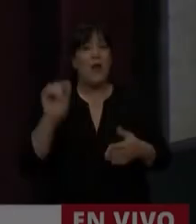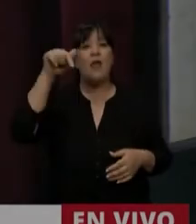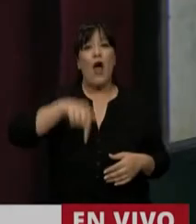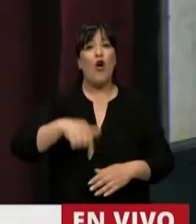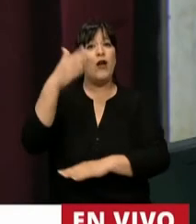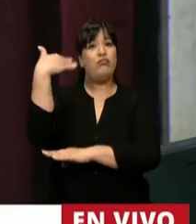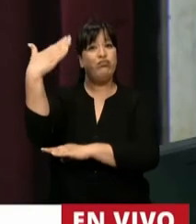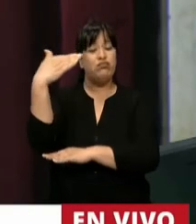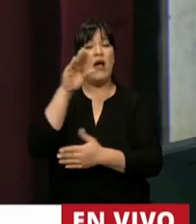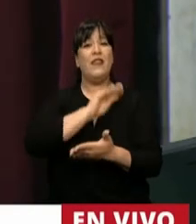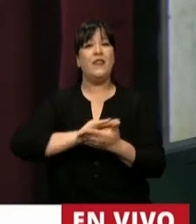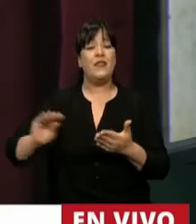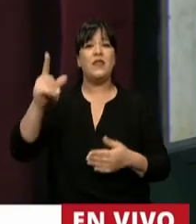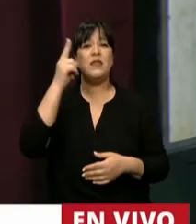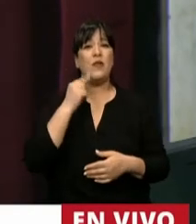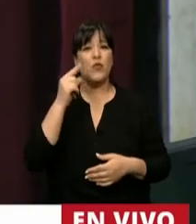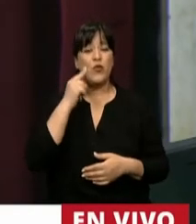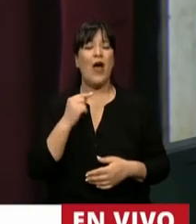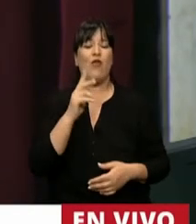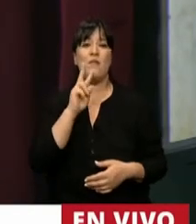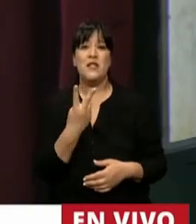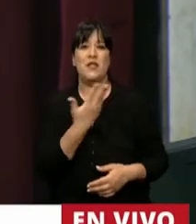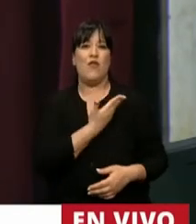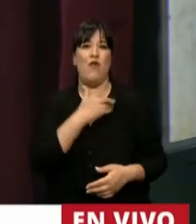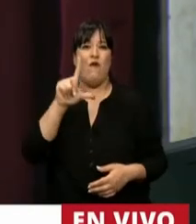Tiene la palabra el diputado Danilo Flores.